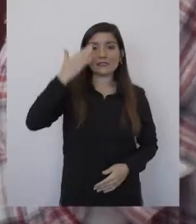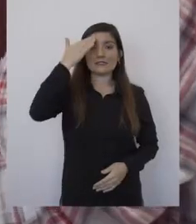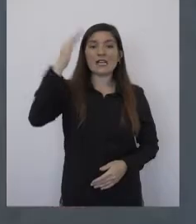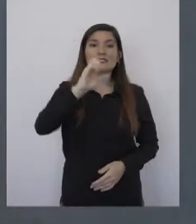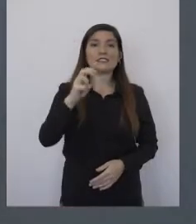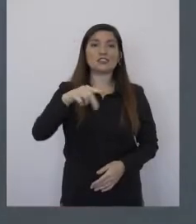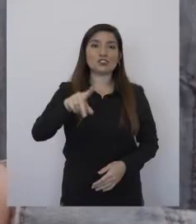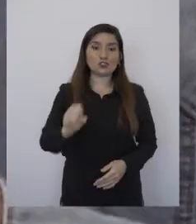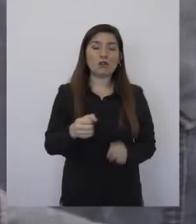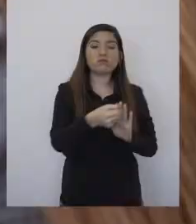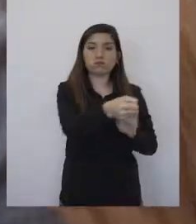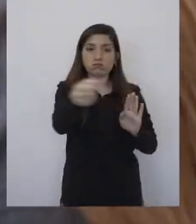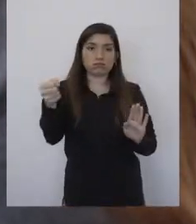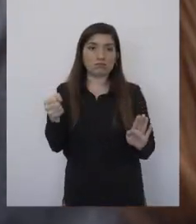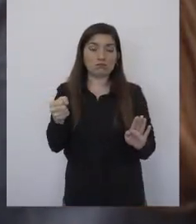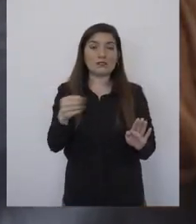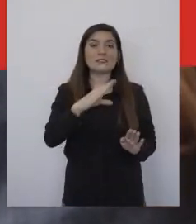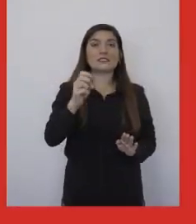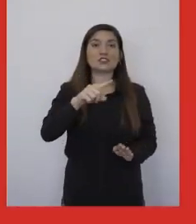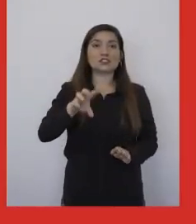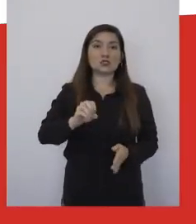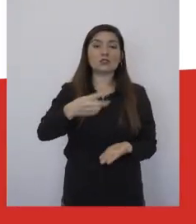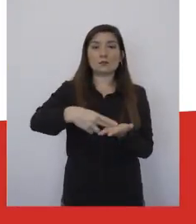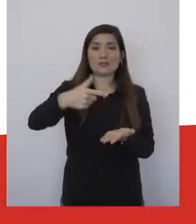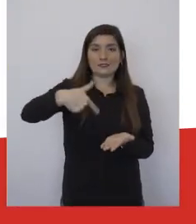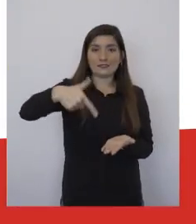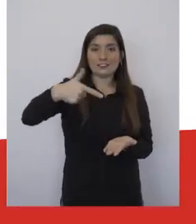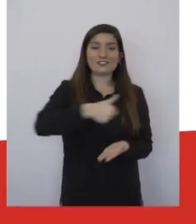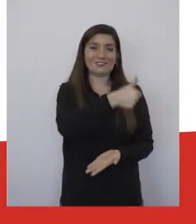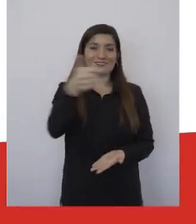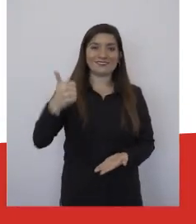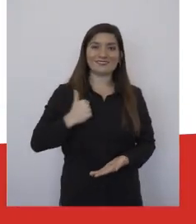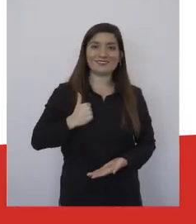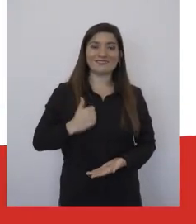Día del Censo, abre tu puerta. Censo 2017. Todos contamos. ¡Gracias!